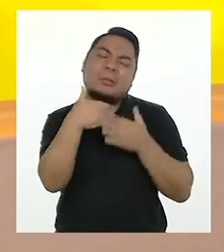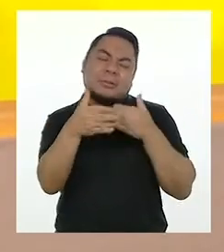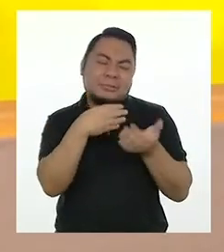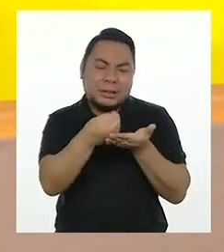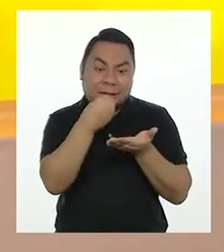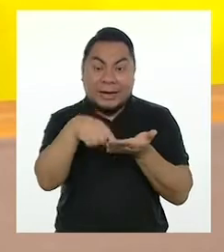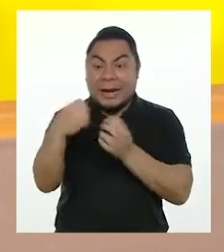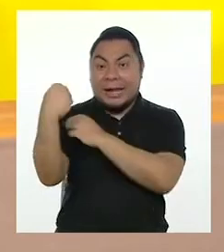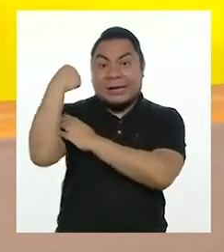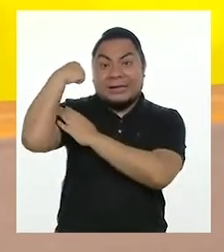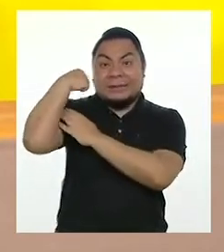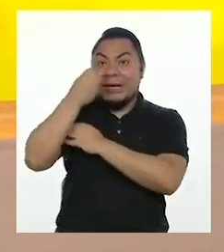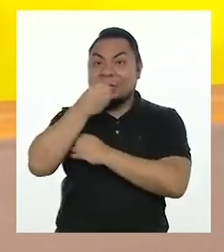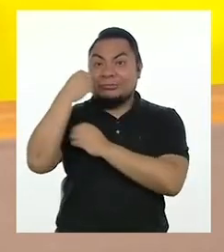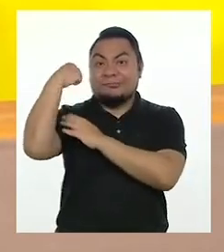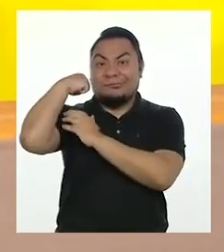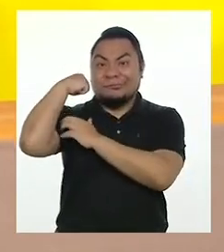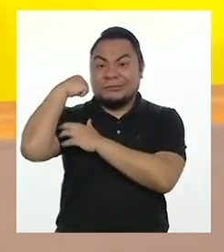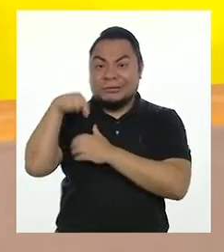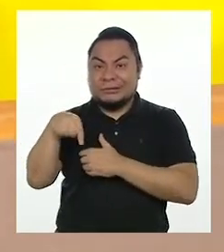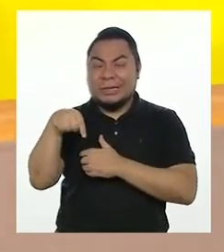Espinaca. Puede ser espinaca.